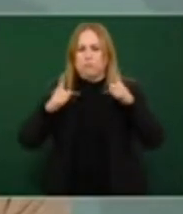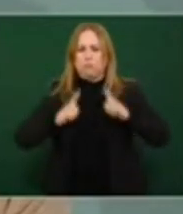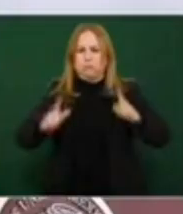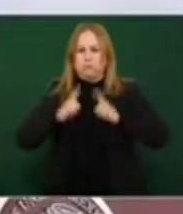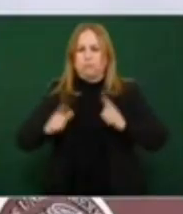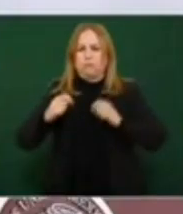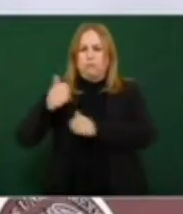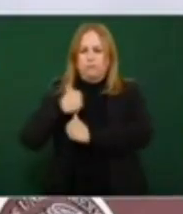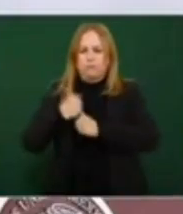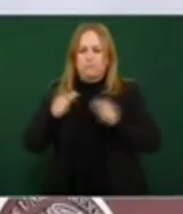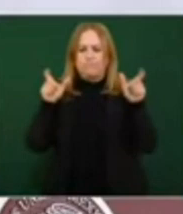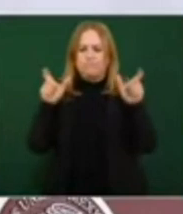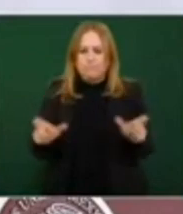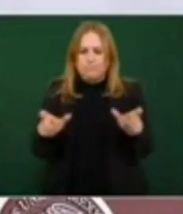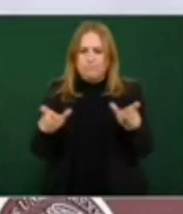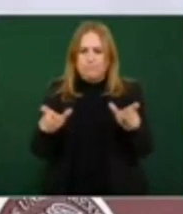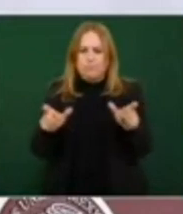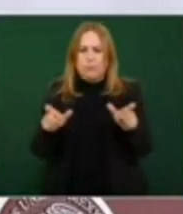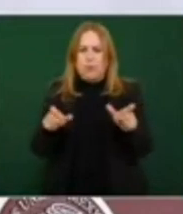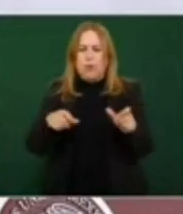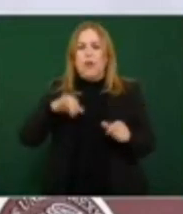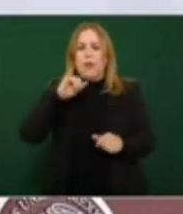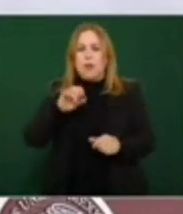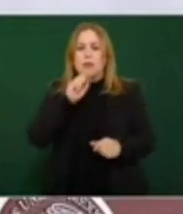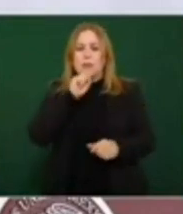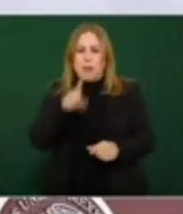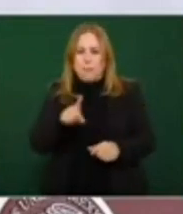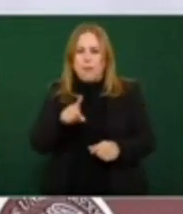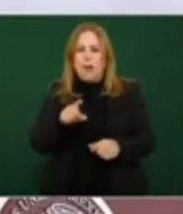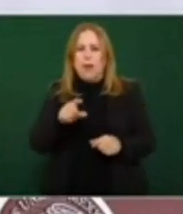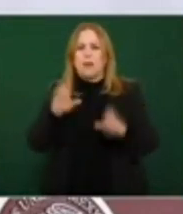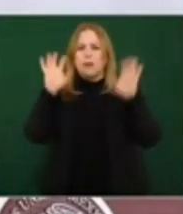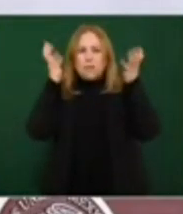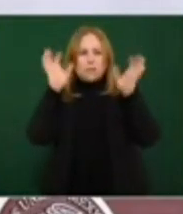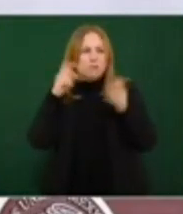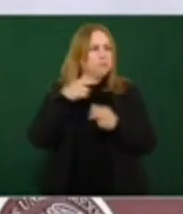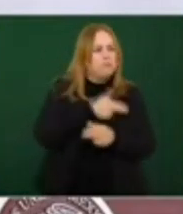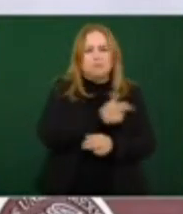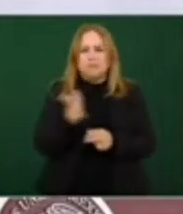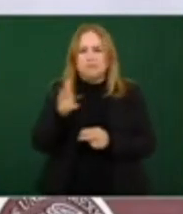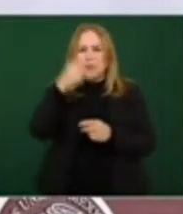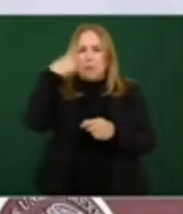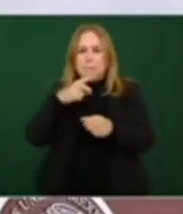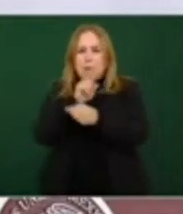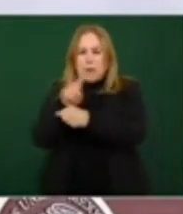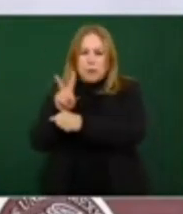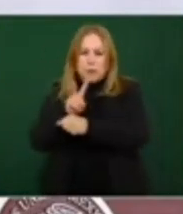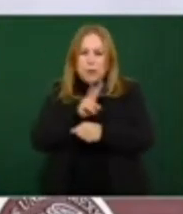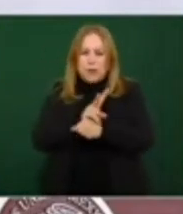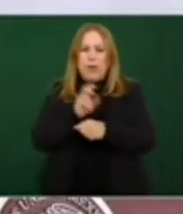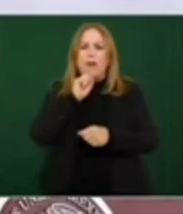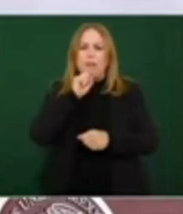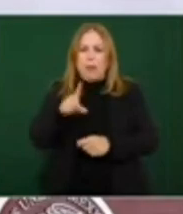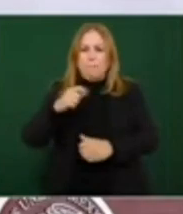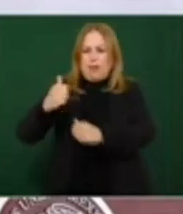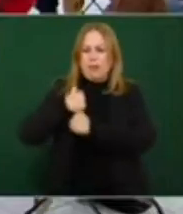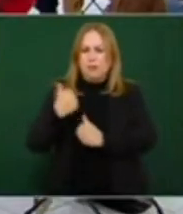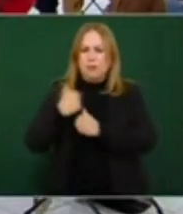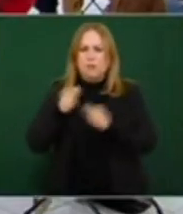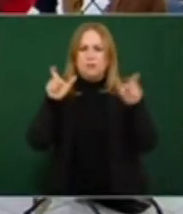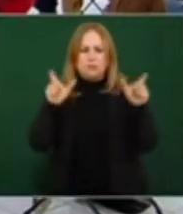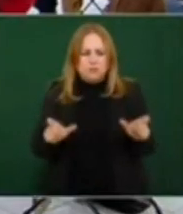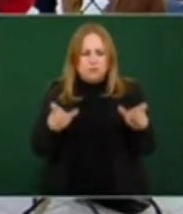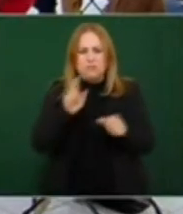inteligencia, pero también te estoy hablando de contención, te estoy hablando de patrullas, te estoy hablando del uso de la fuerza de más de